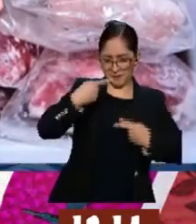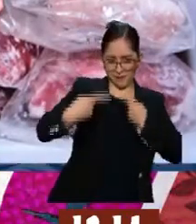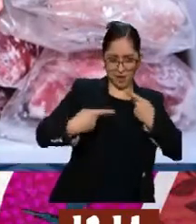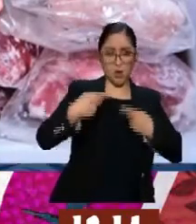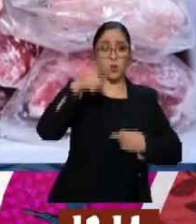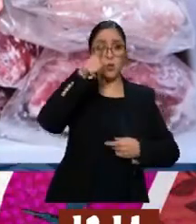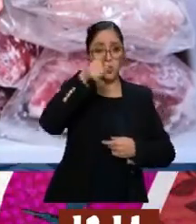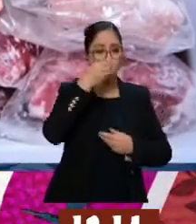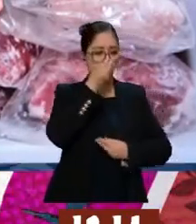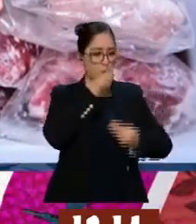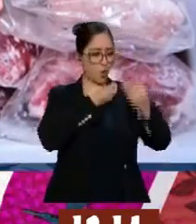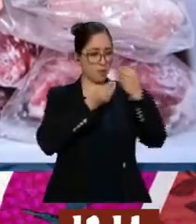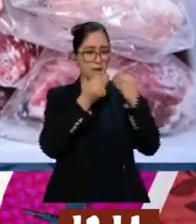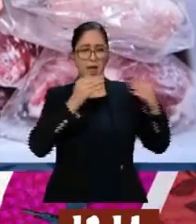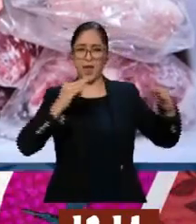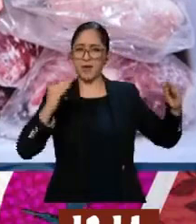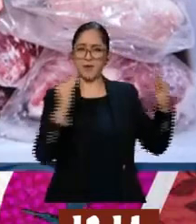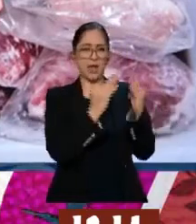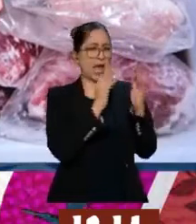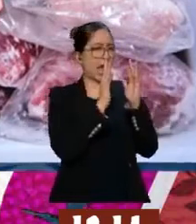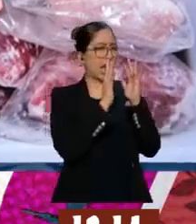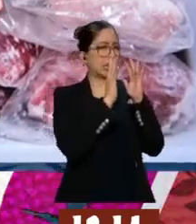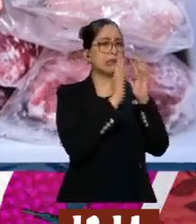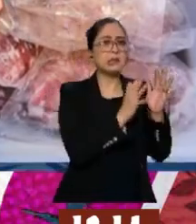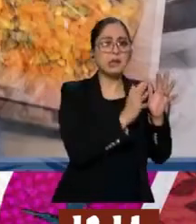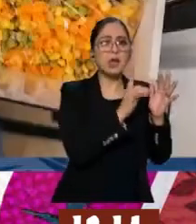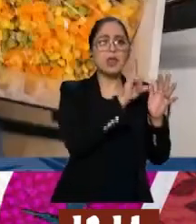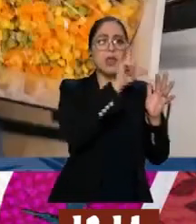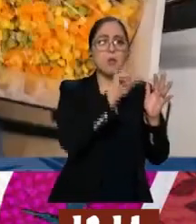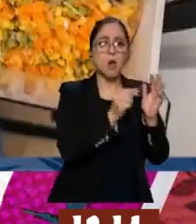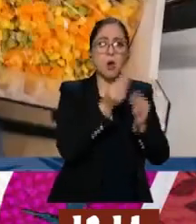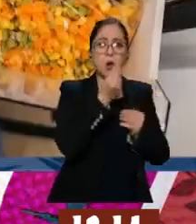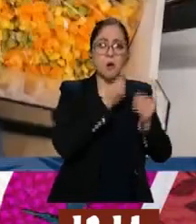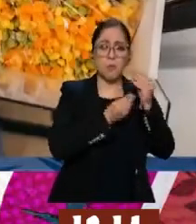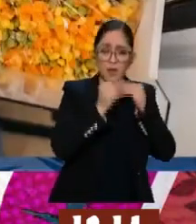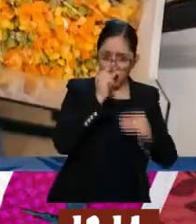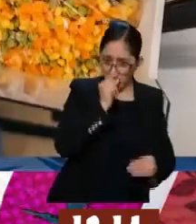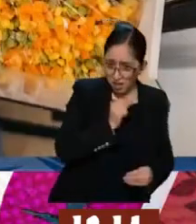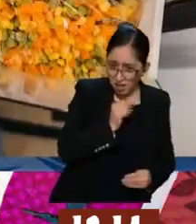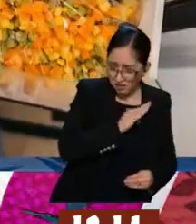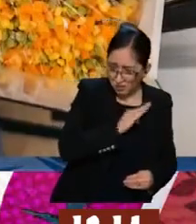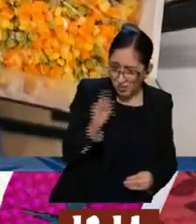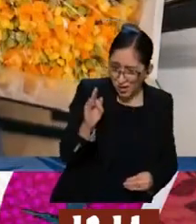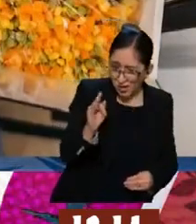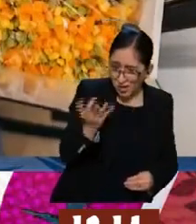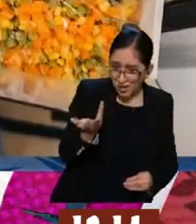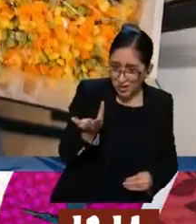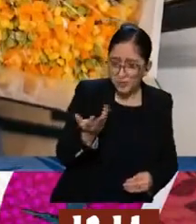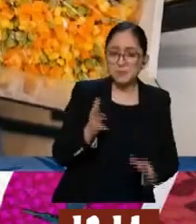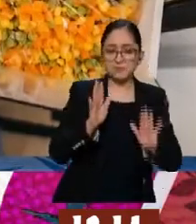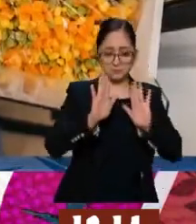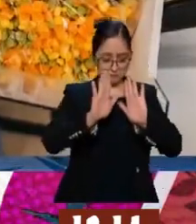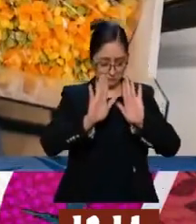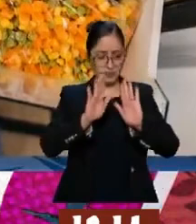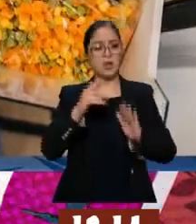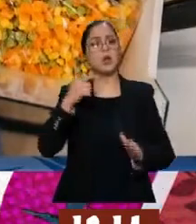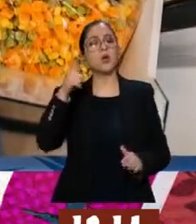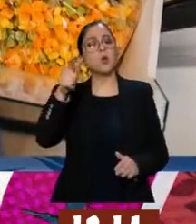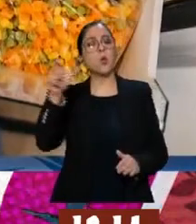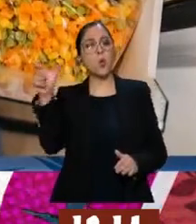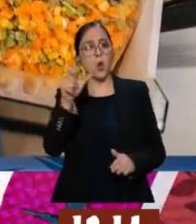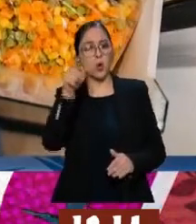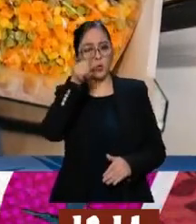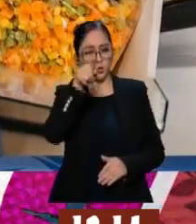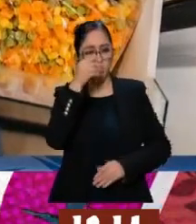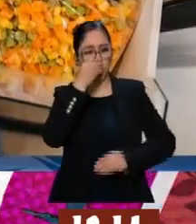¿va? Esa es como que la duda principal. Y luego ya después me preguntan cómo es congelarlo. Aquí hay que tener en cuenta algo. Lo que es el congelado